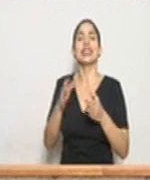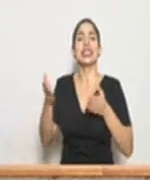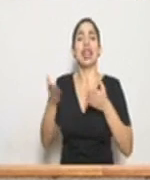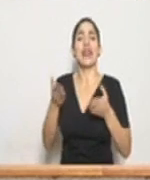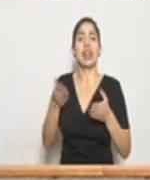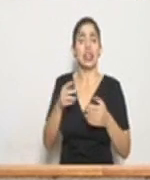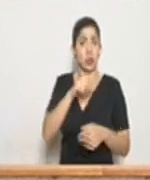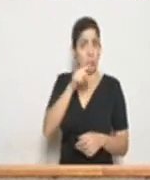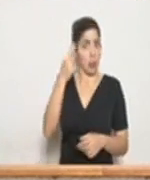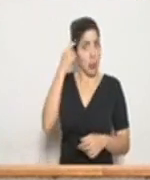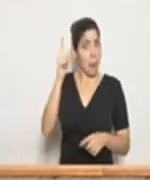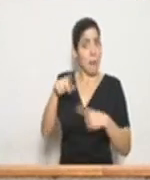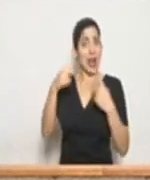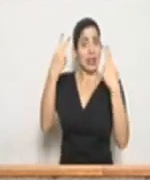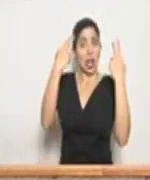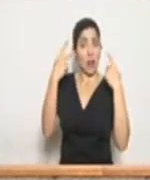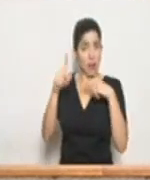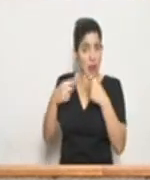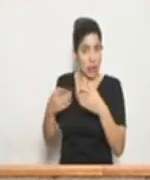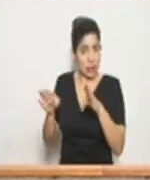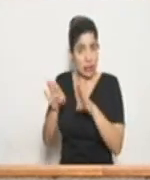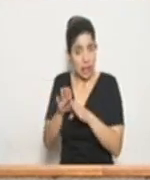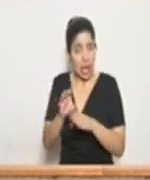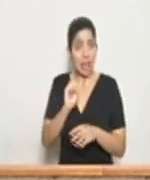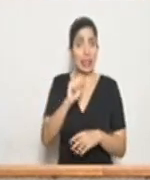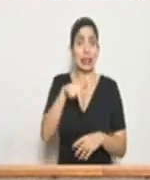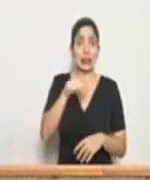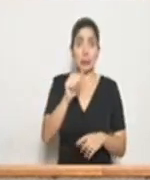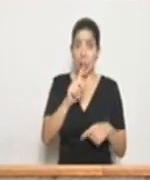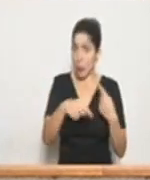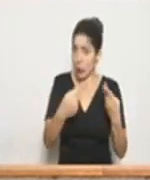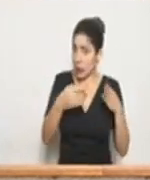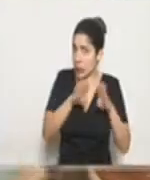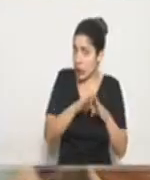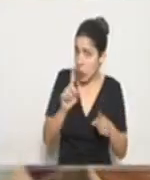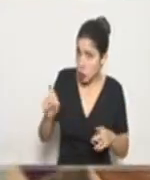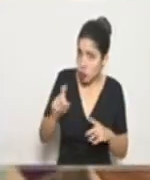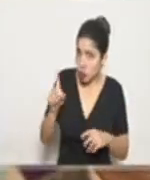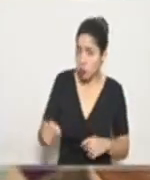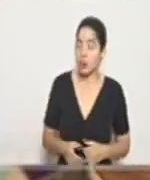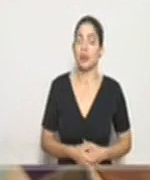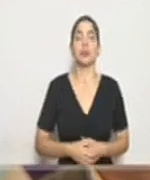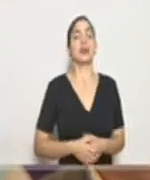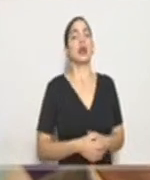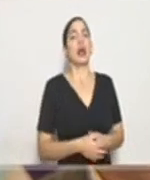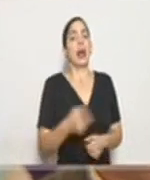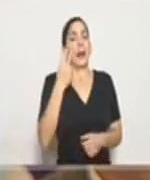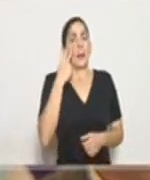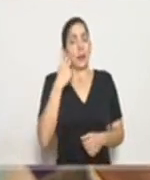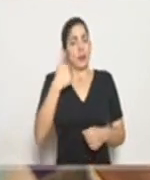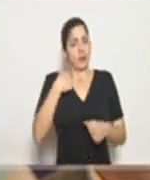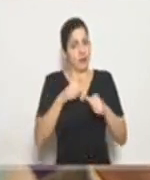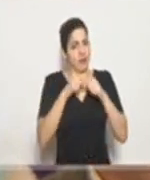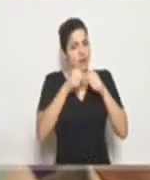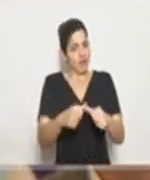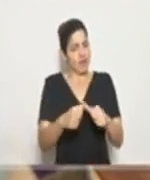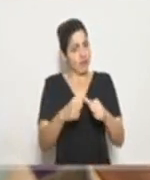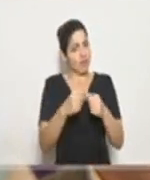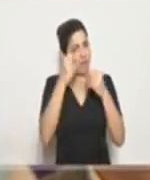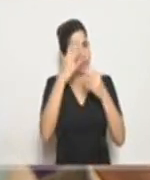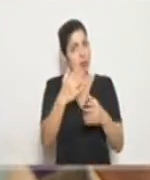si se contempla cerrar salones de belleza, spa y demás. Vamos a ver, yo sigo diciendo, tenemos